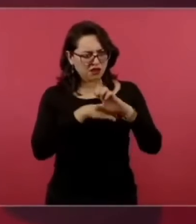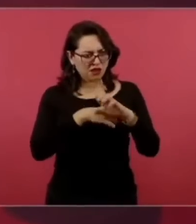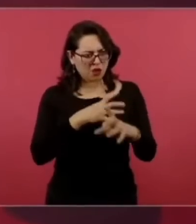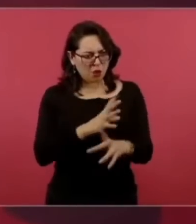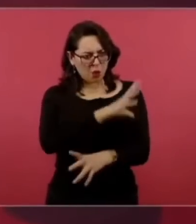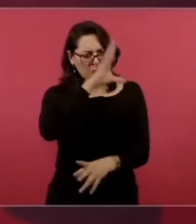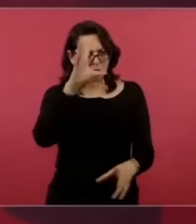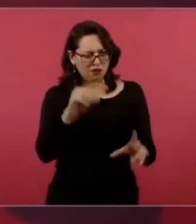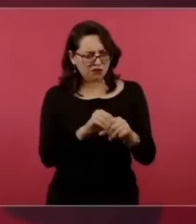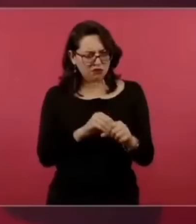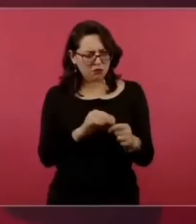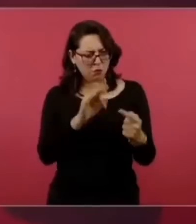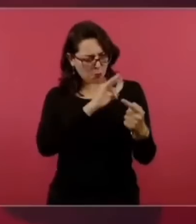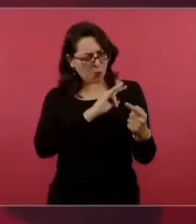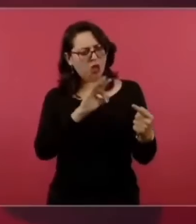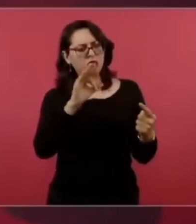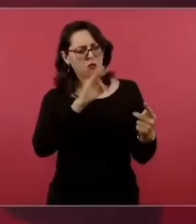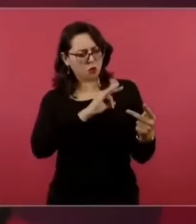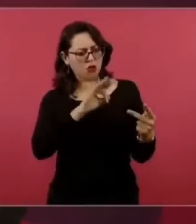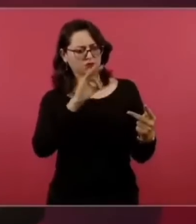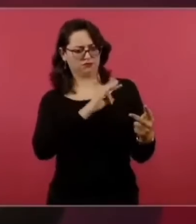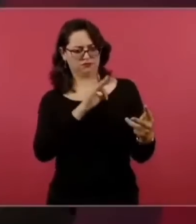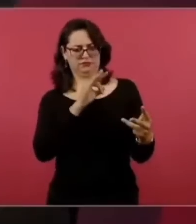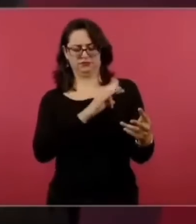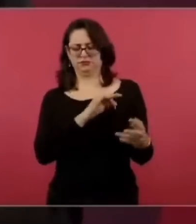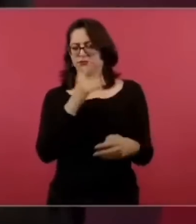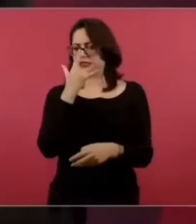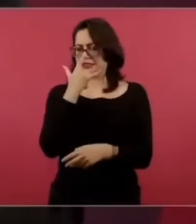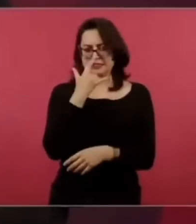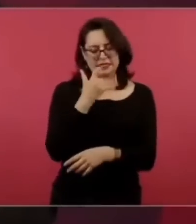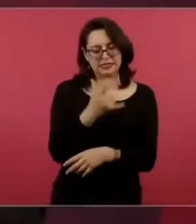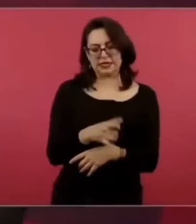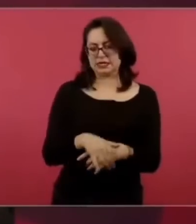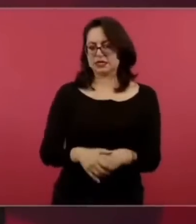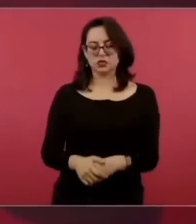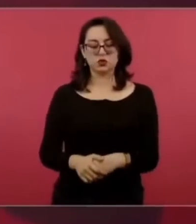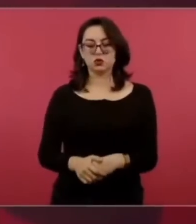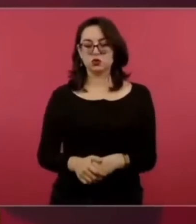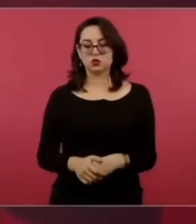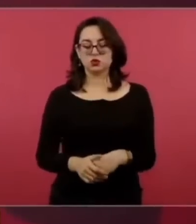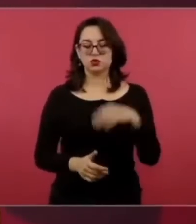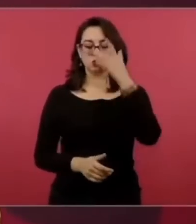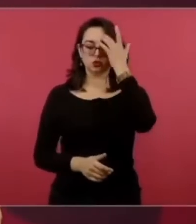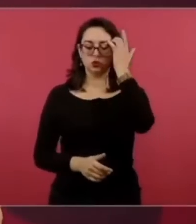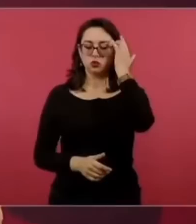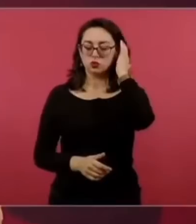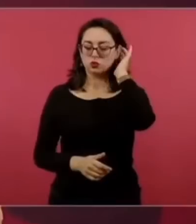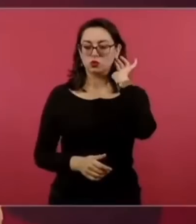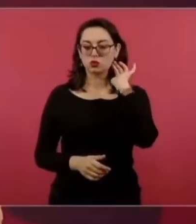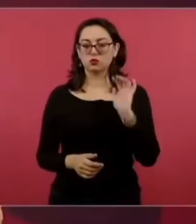y les daban contratos